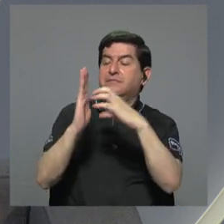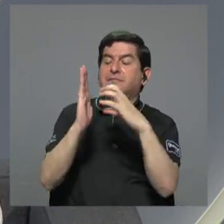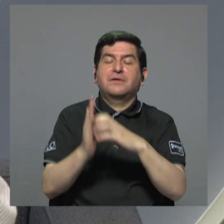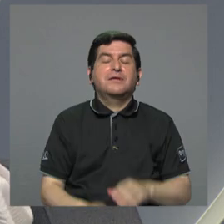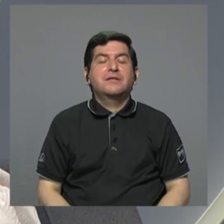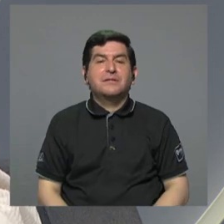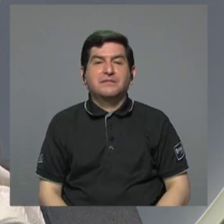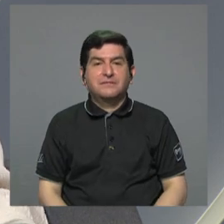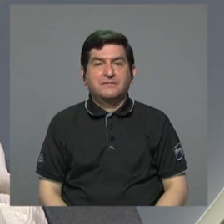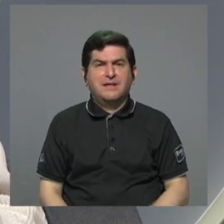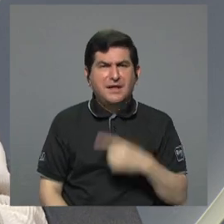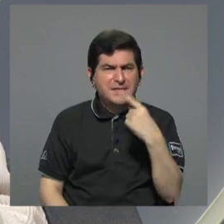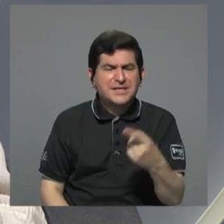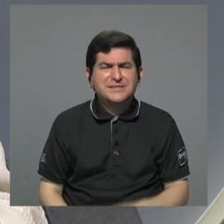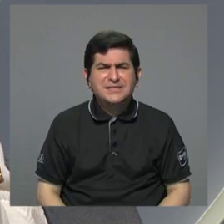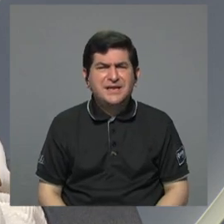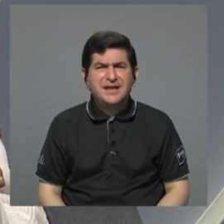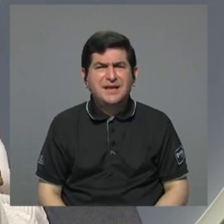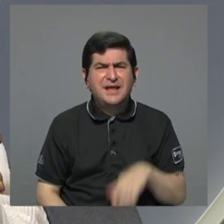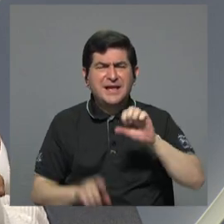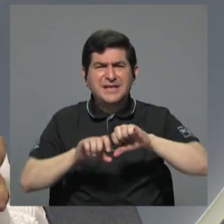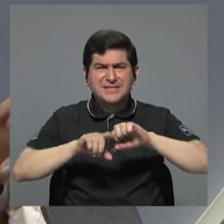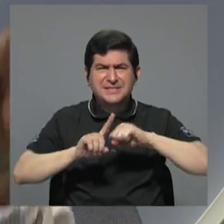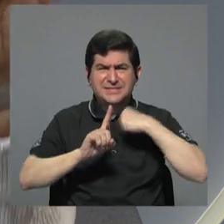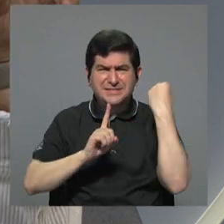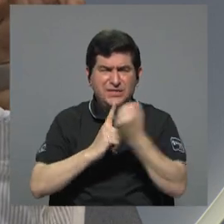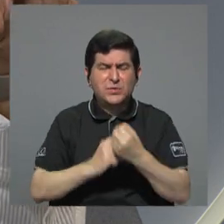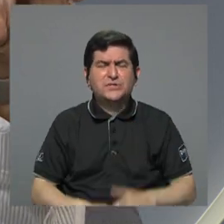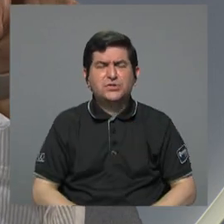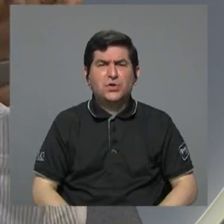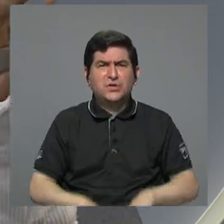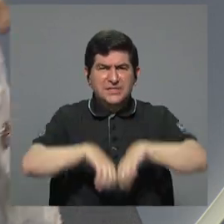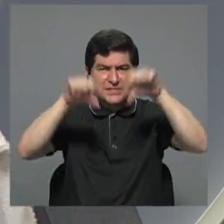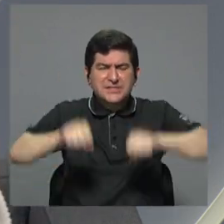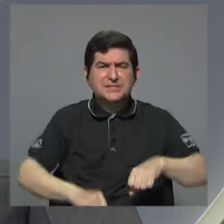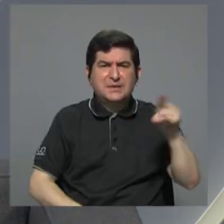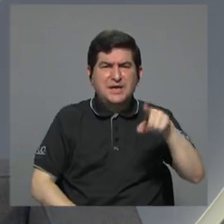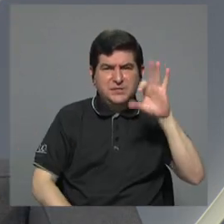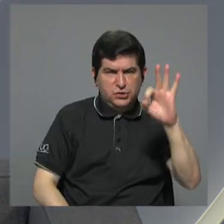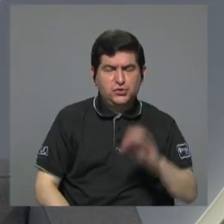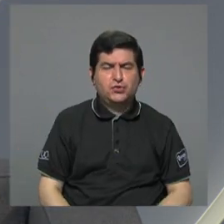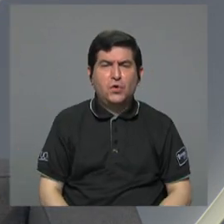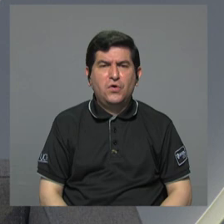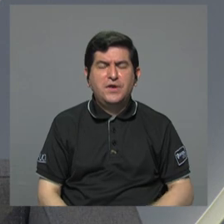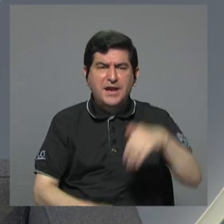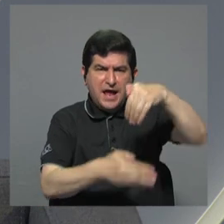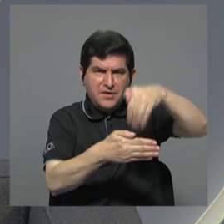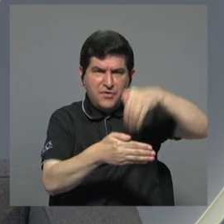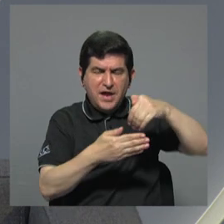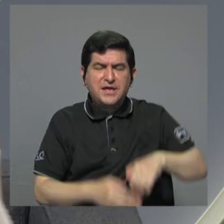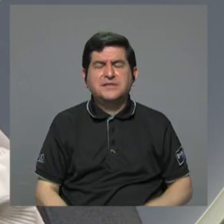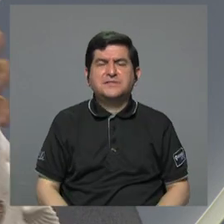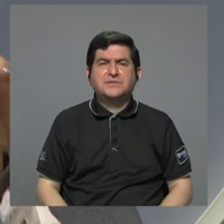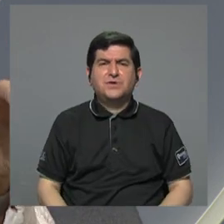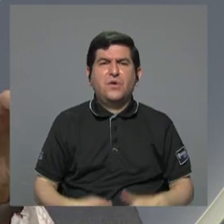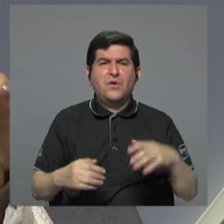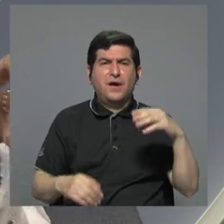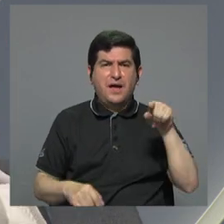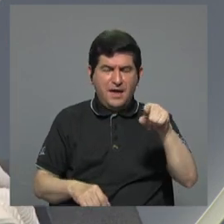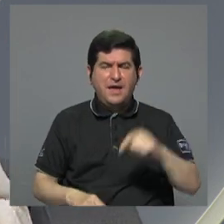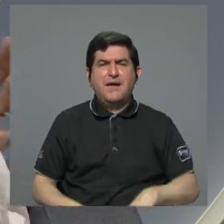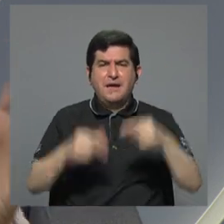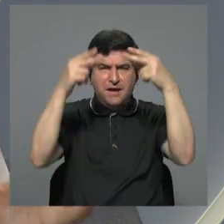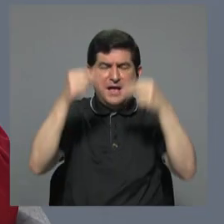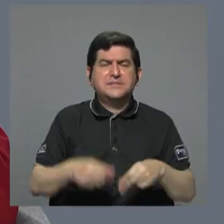dicen, una oleada inédita de ingresos del régimen de Zona Franca destacan 20 empresas cuya inscripción en el Ministerio de Hacienda ocurrió dos años o más.